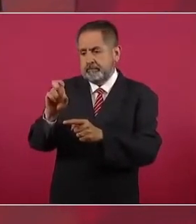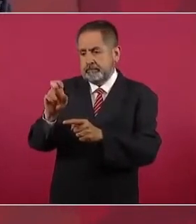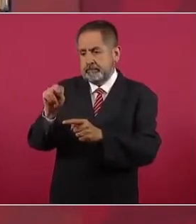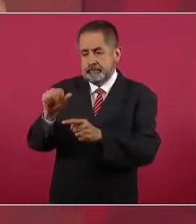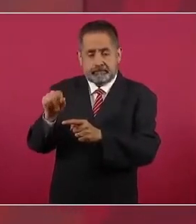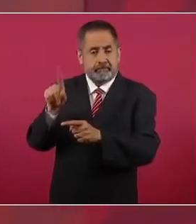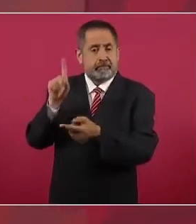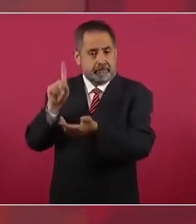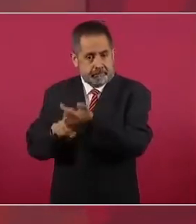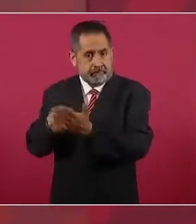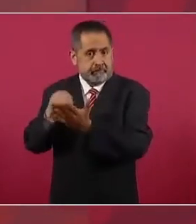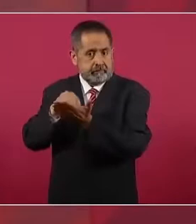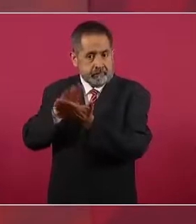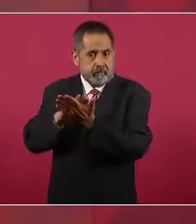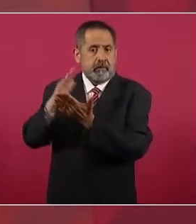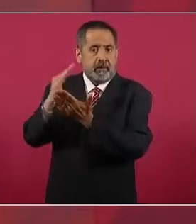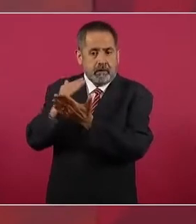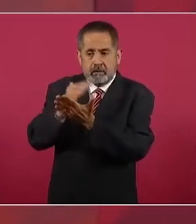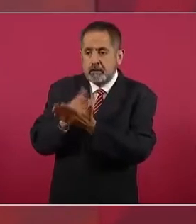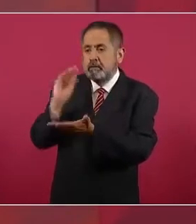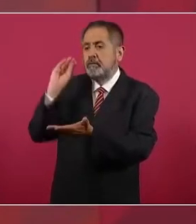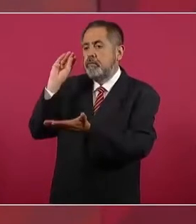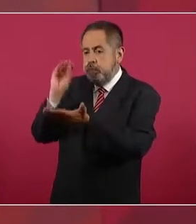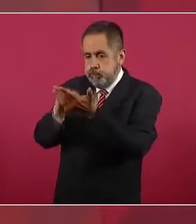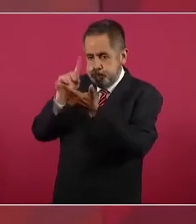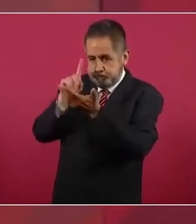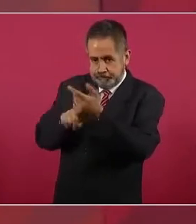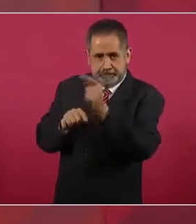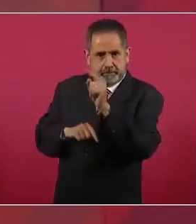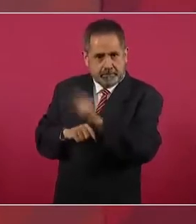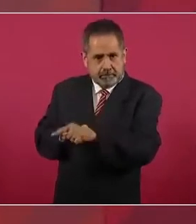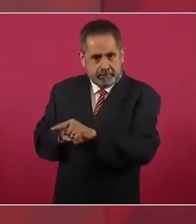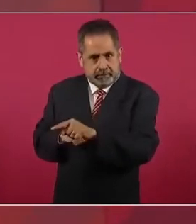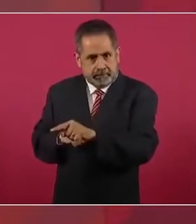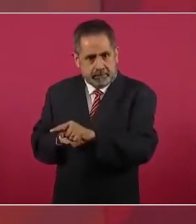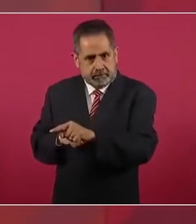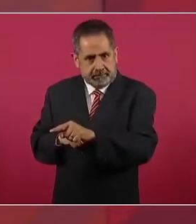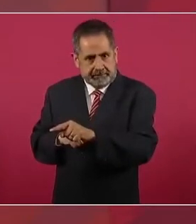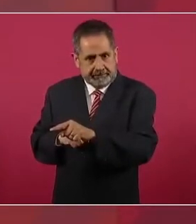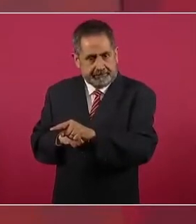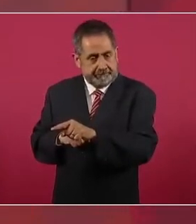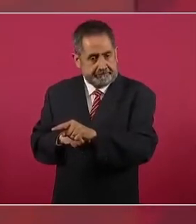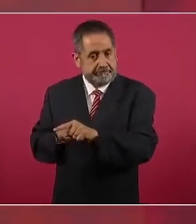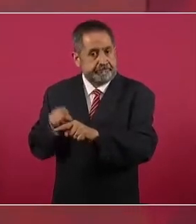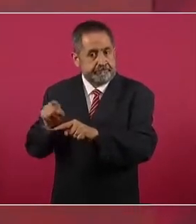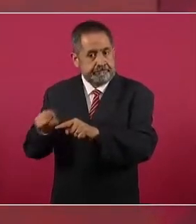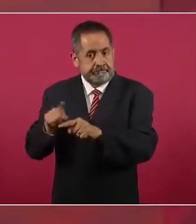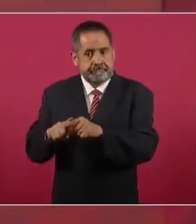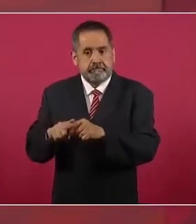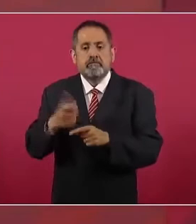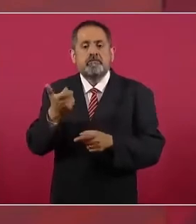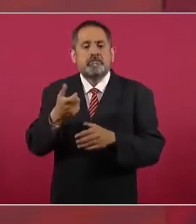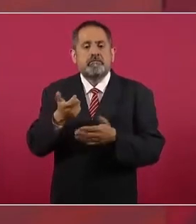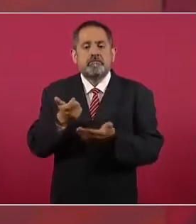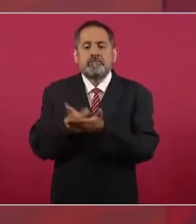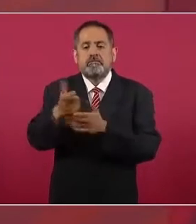se establece que el pasaje